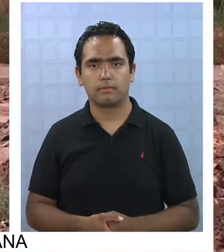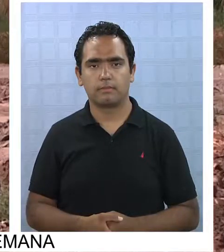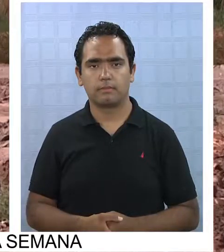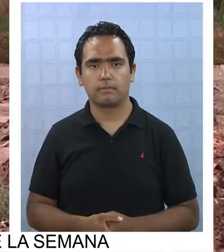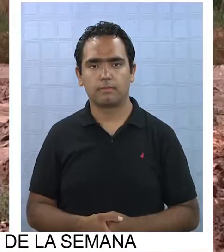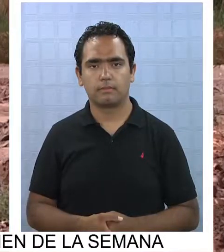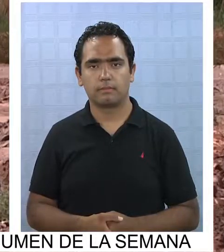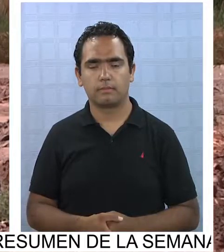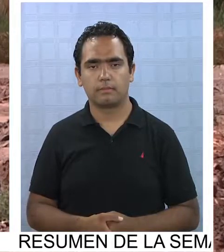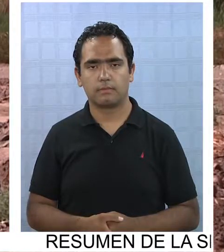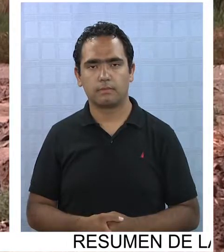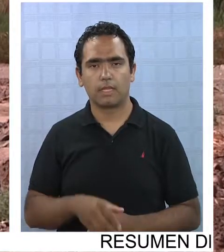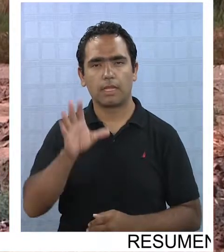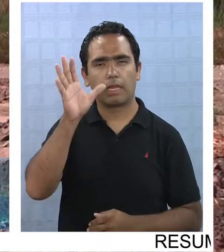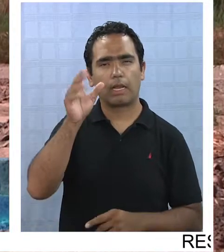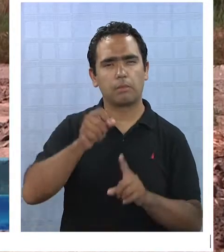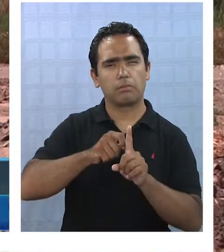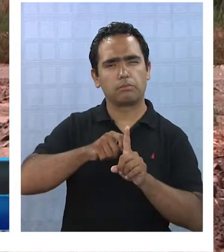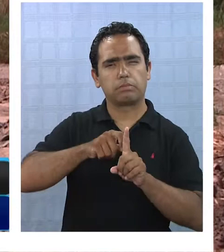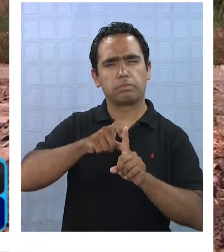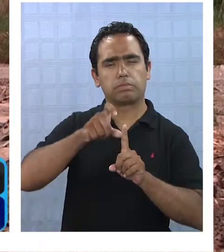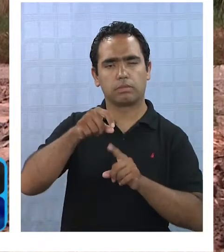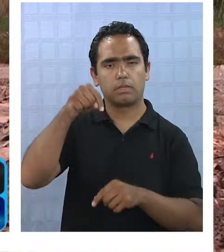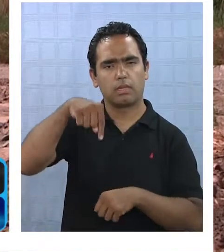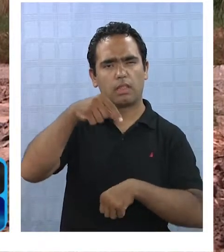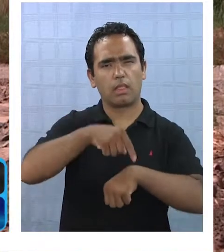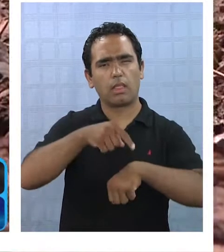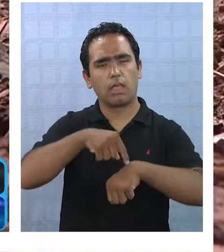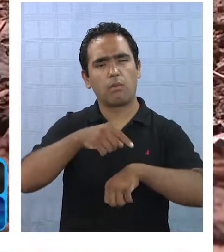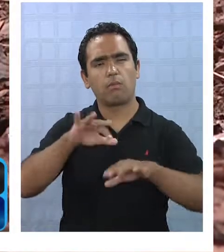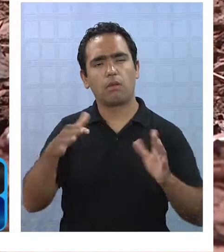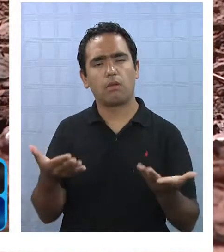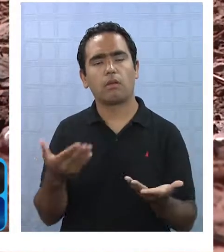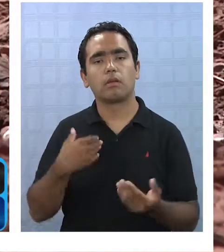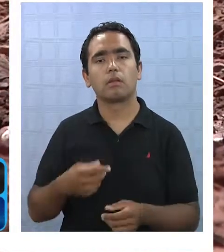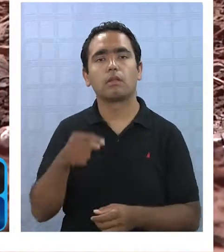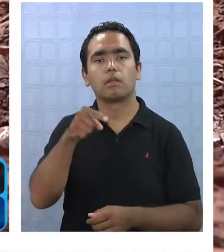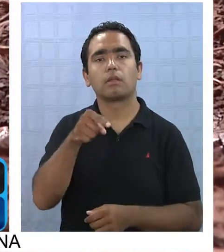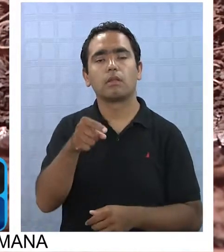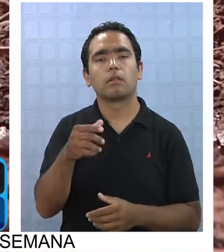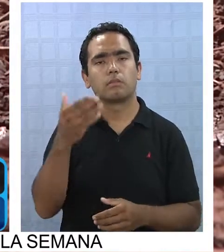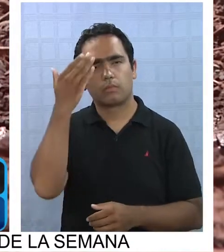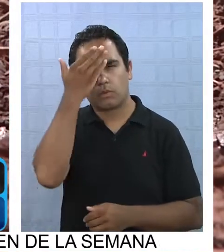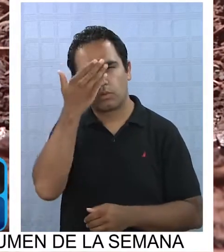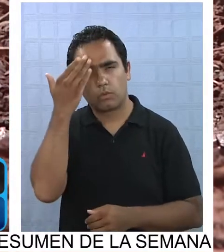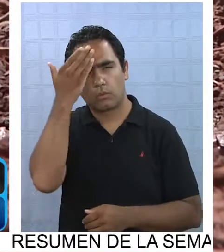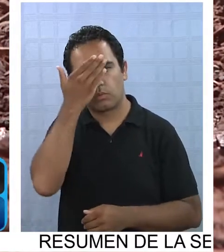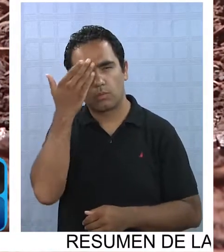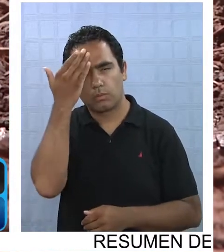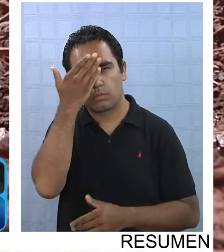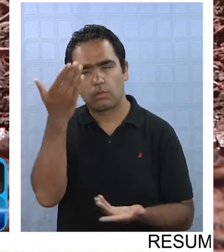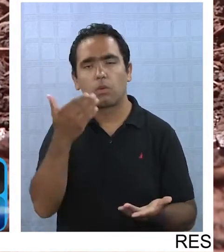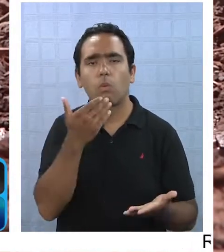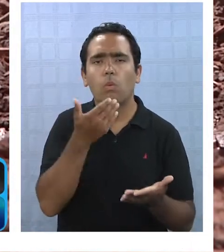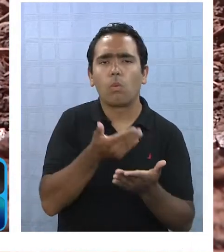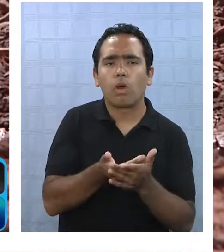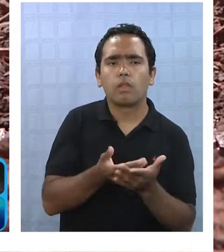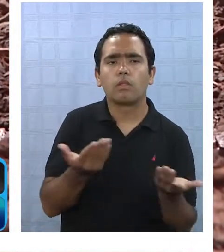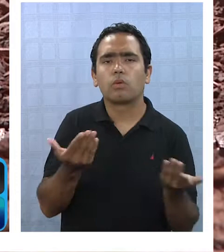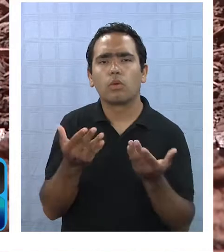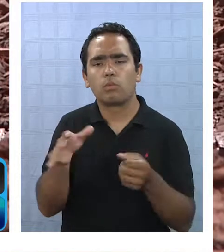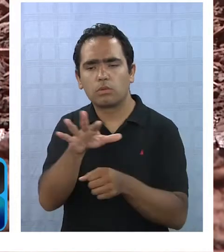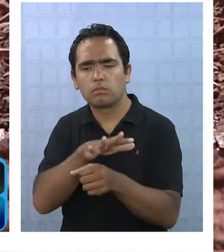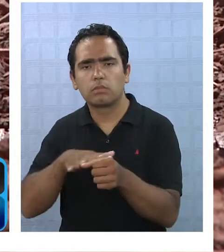Las altas temperaturas que se manifiestan en esta temporada estival motivan la preocupación por cuándo y en qué condiciones